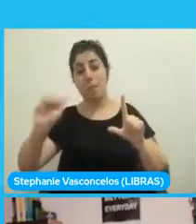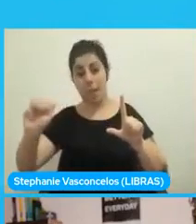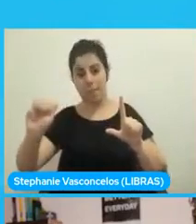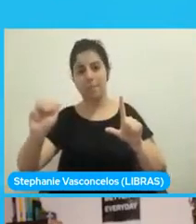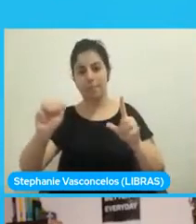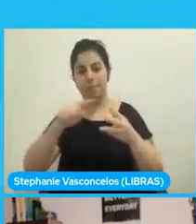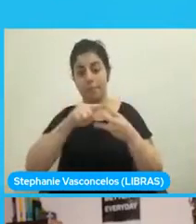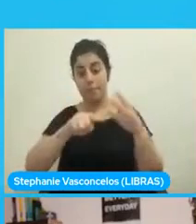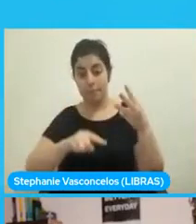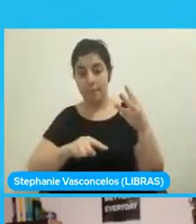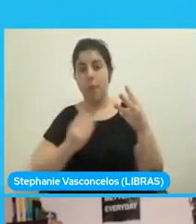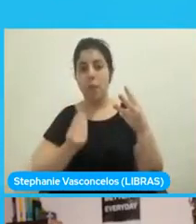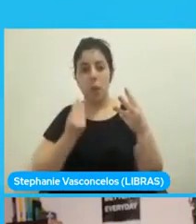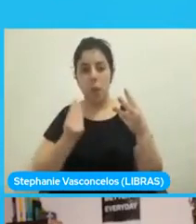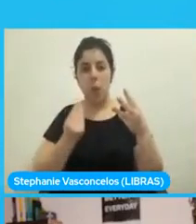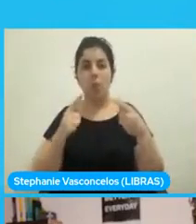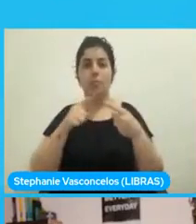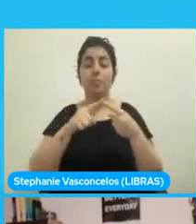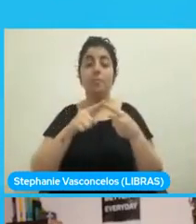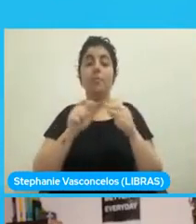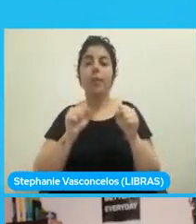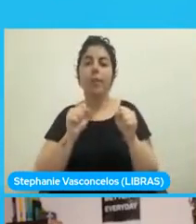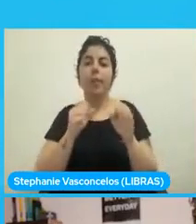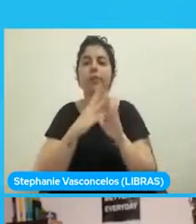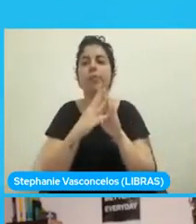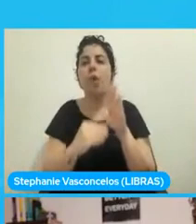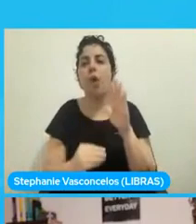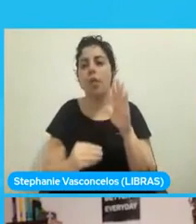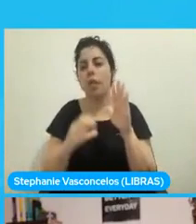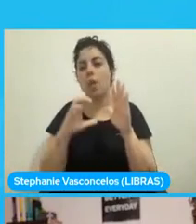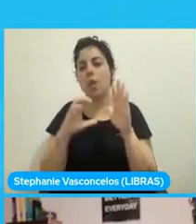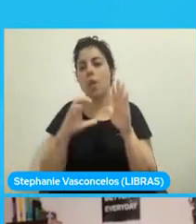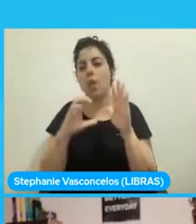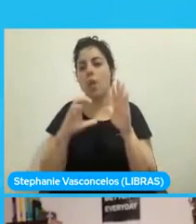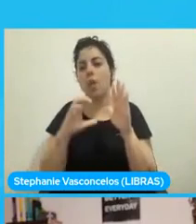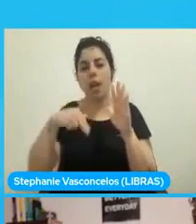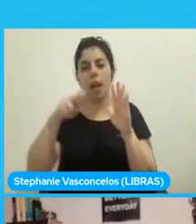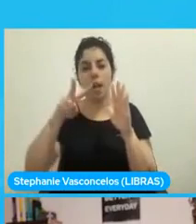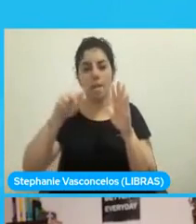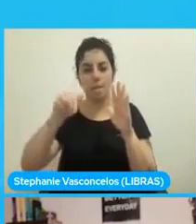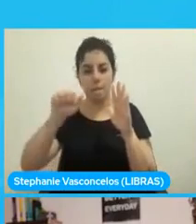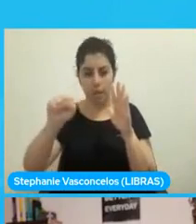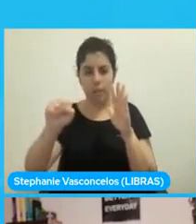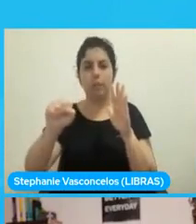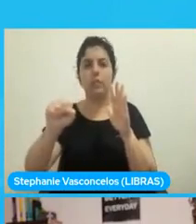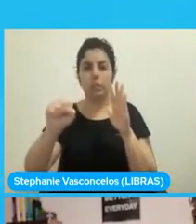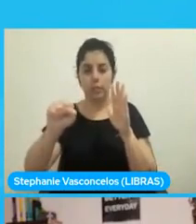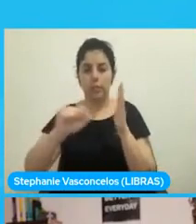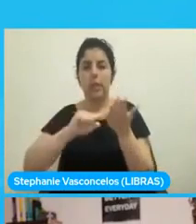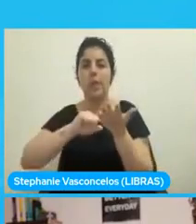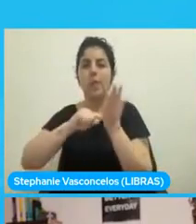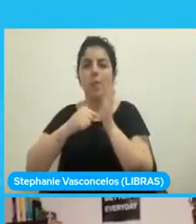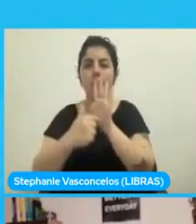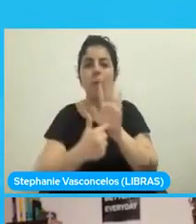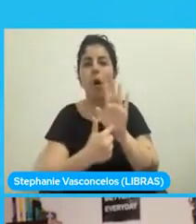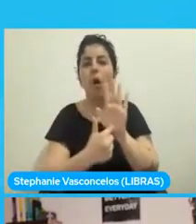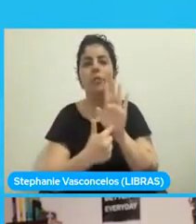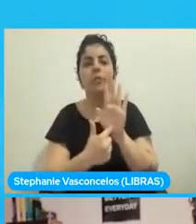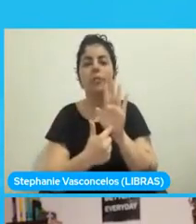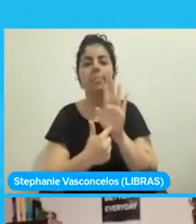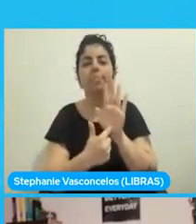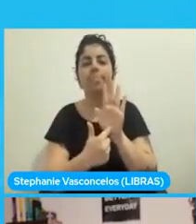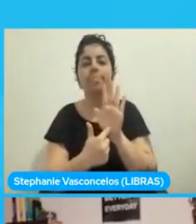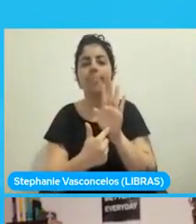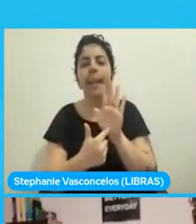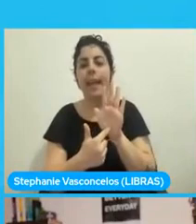utilizando un canvas, que es donde utilizamos, imprimimos de forma, cada control